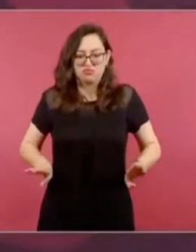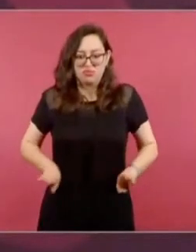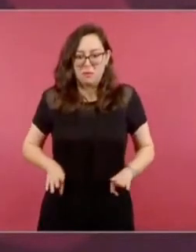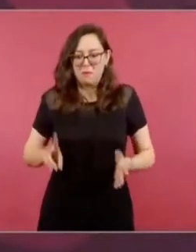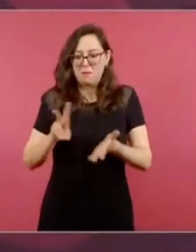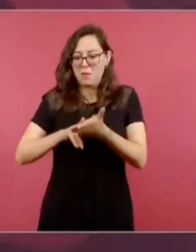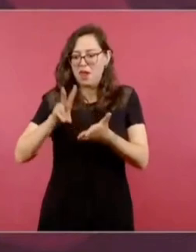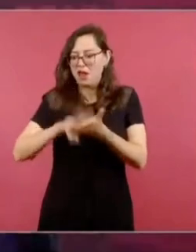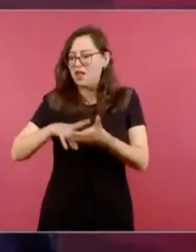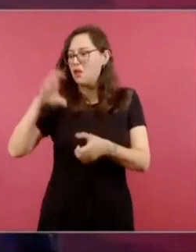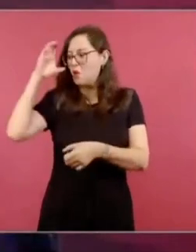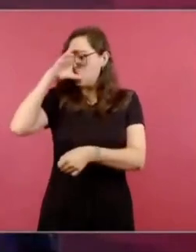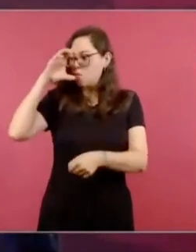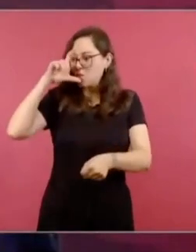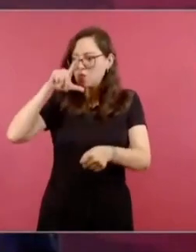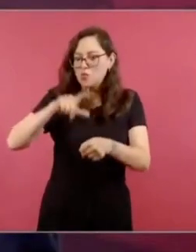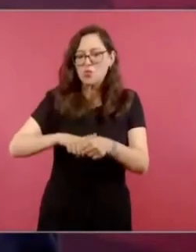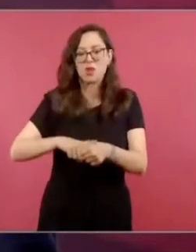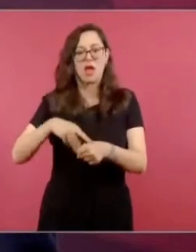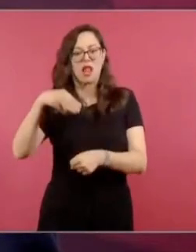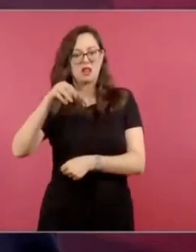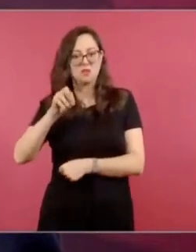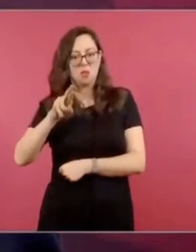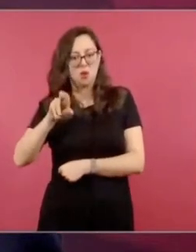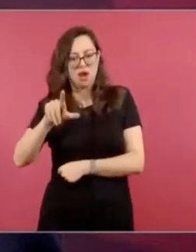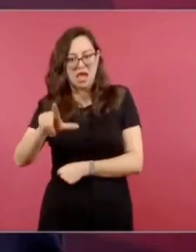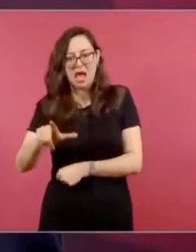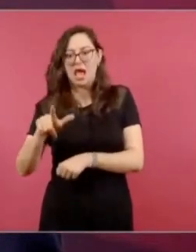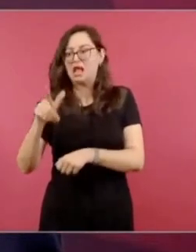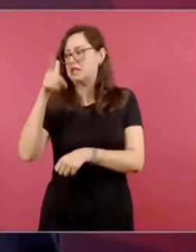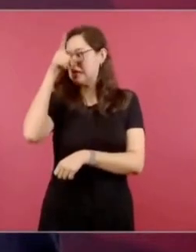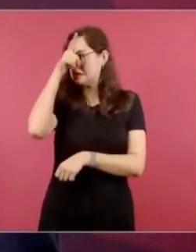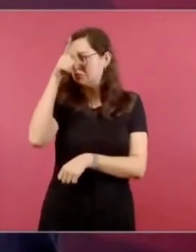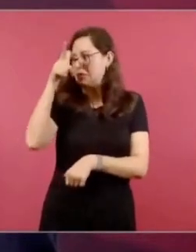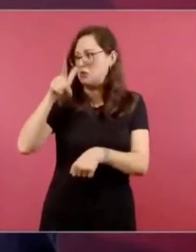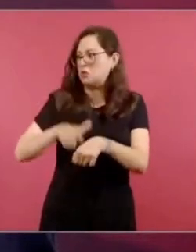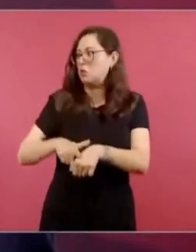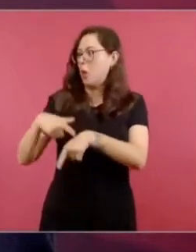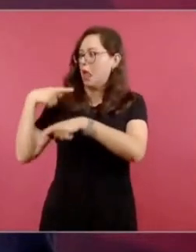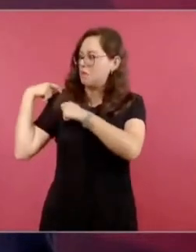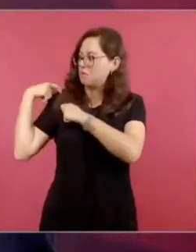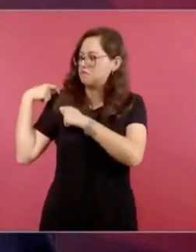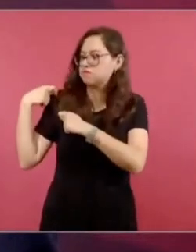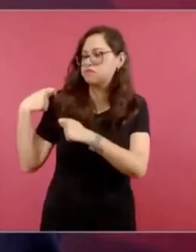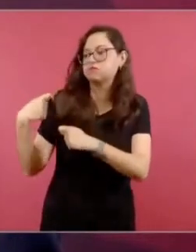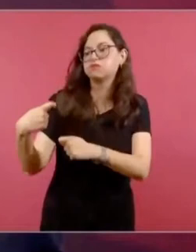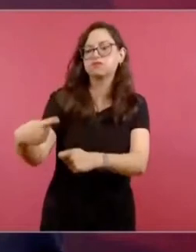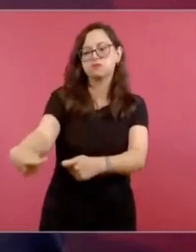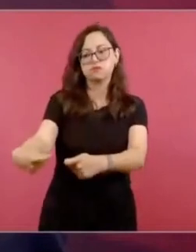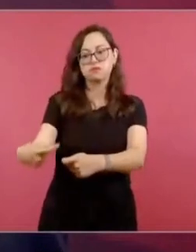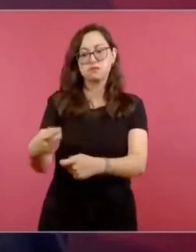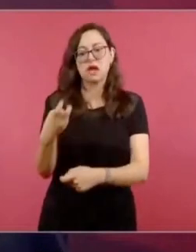espirituales y eso hay que exaltarlos, hay que